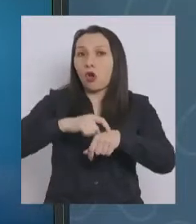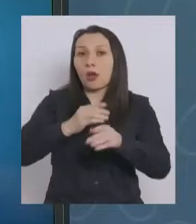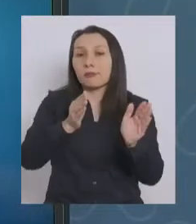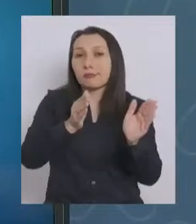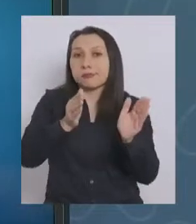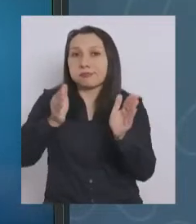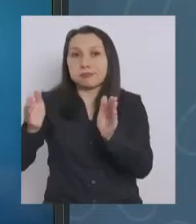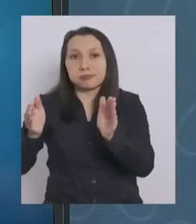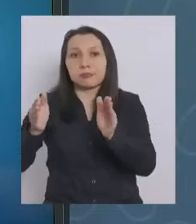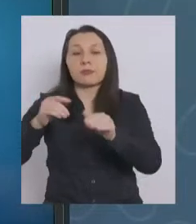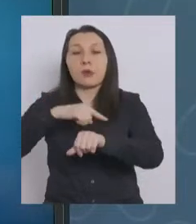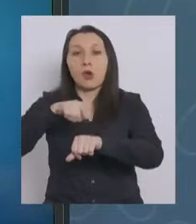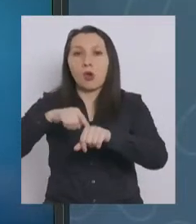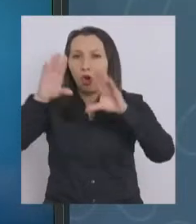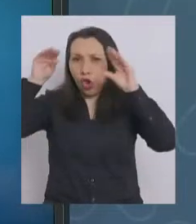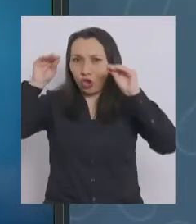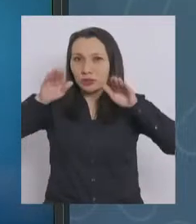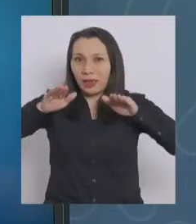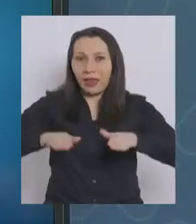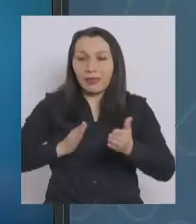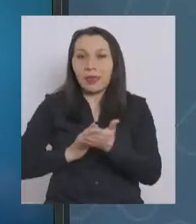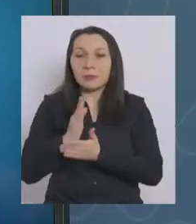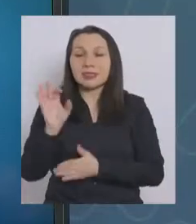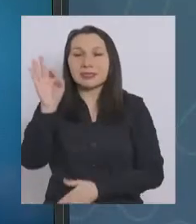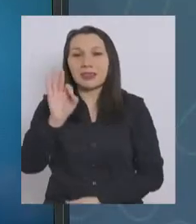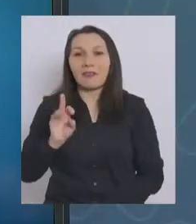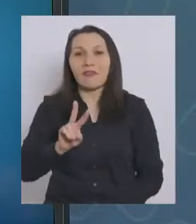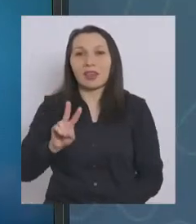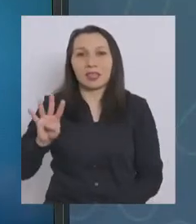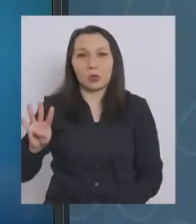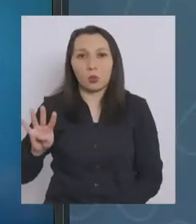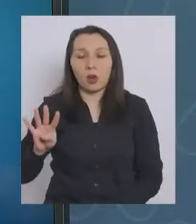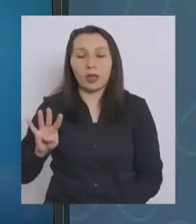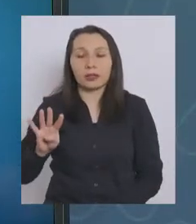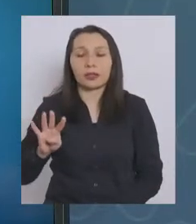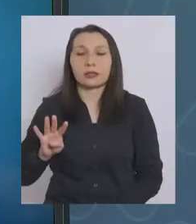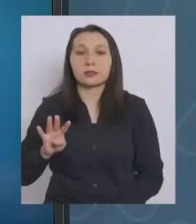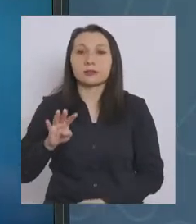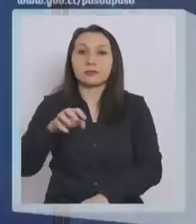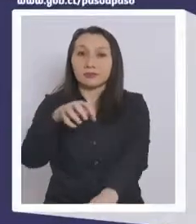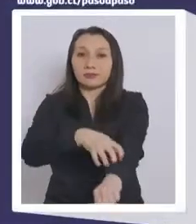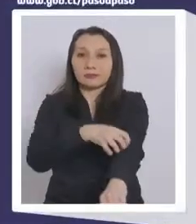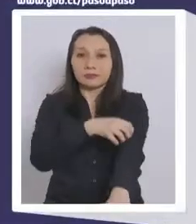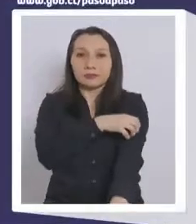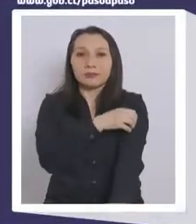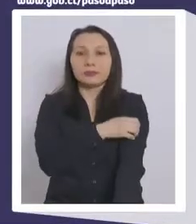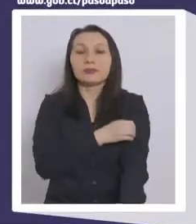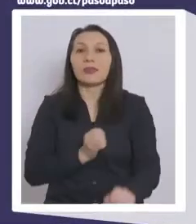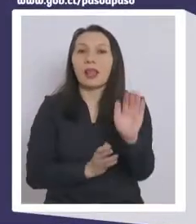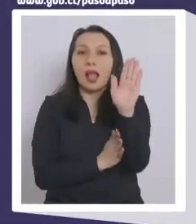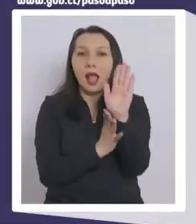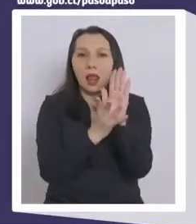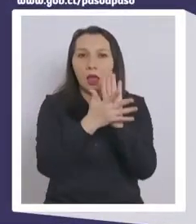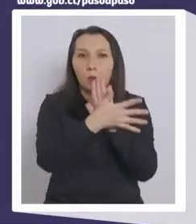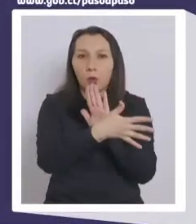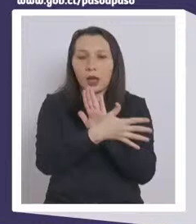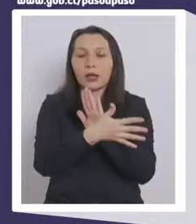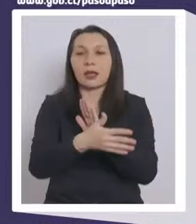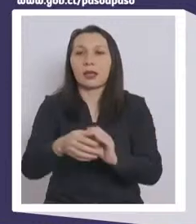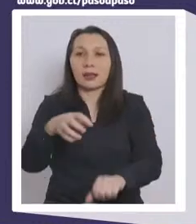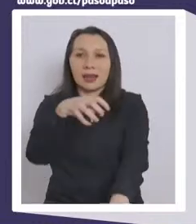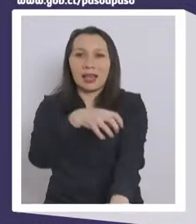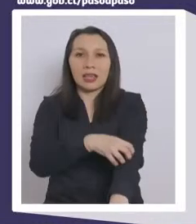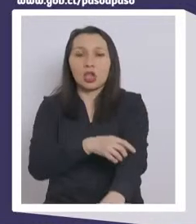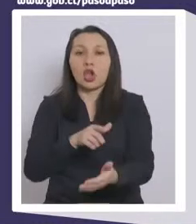el toque de queda a partir del sábado 24 en las regiones de Araucanía y la región